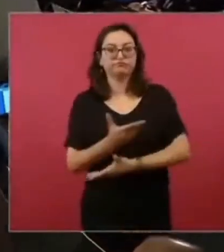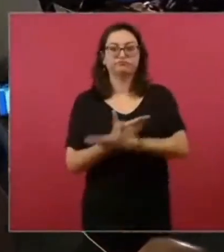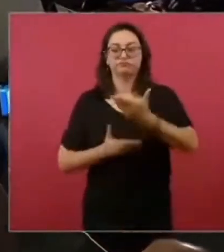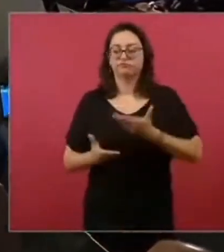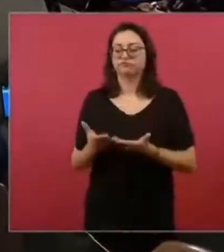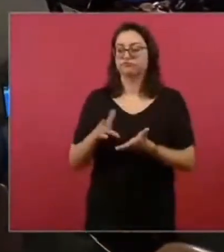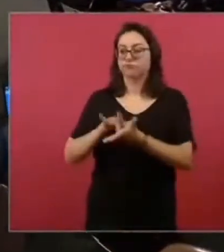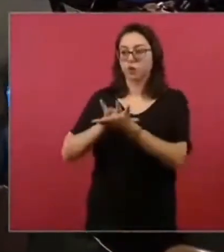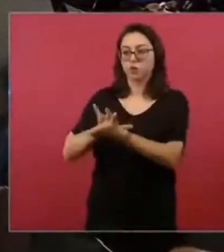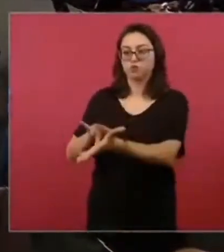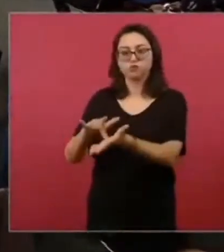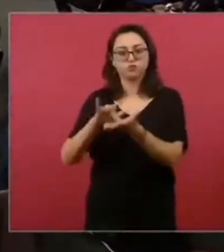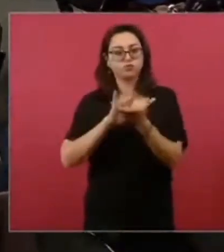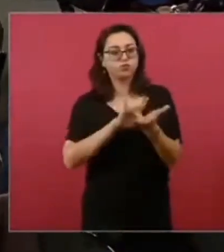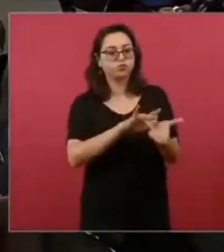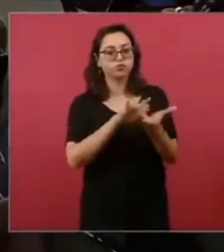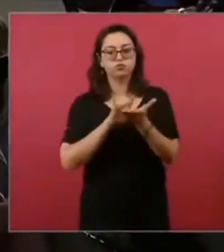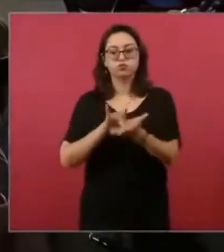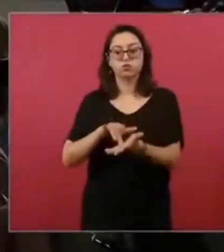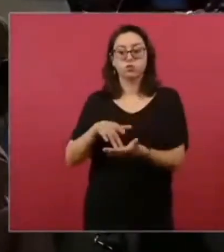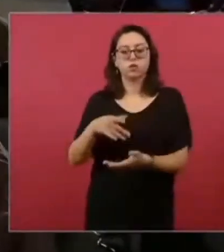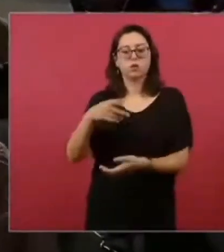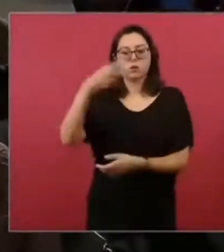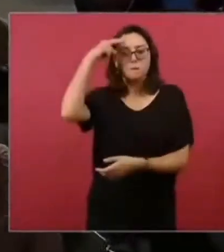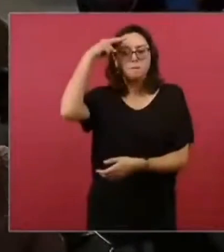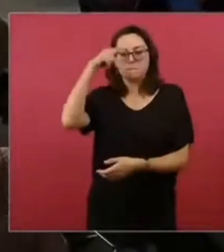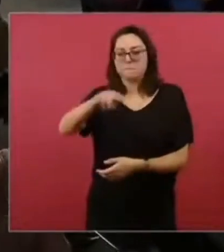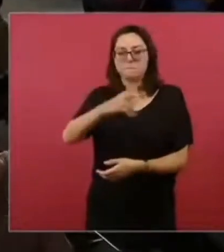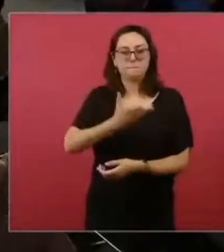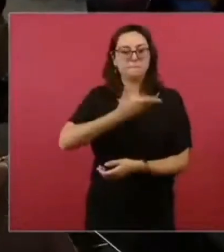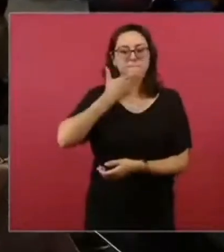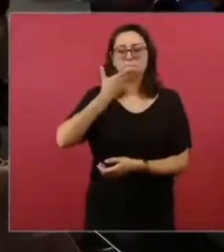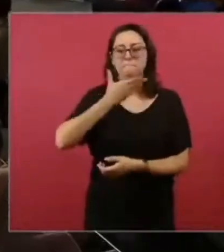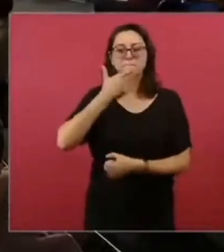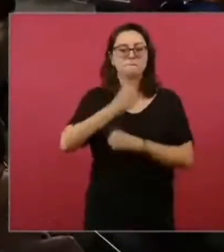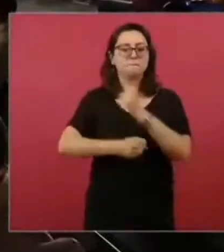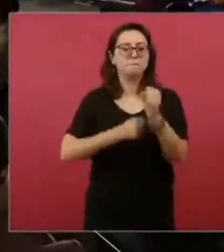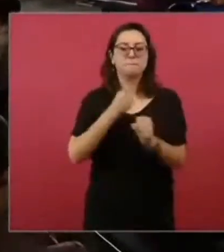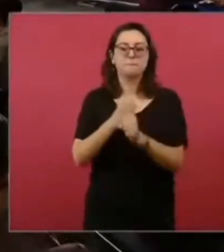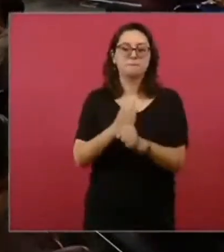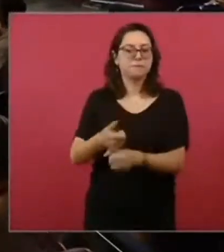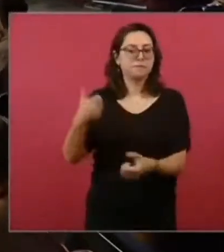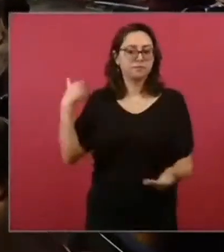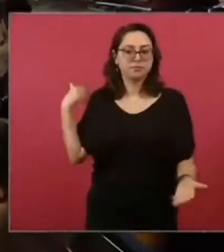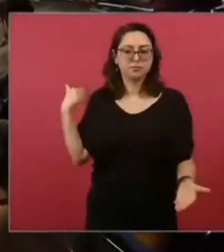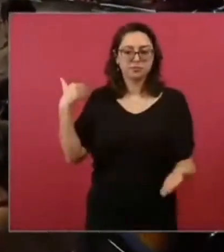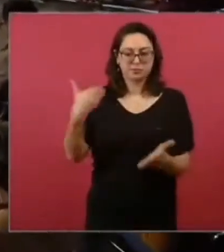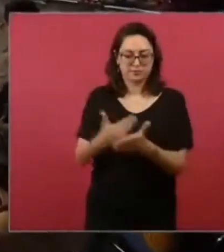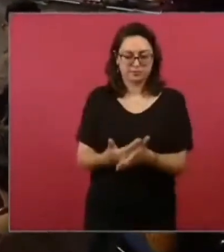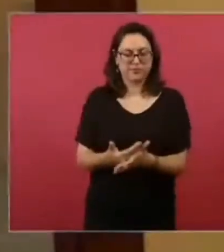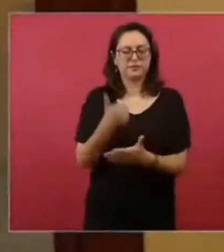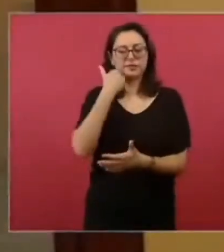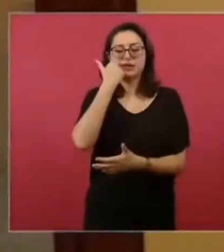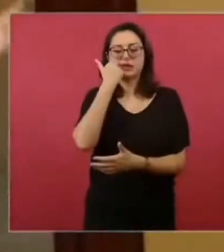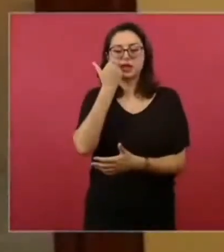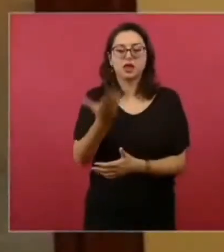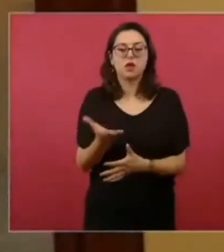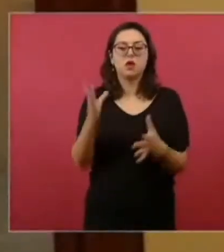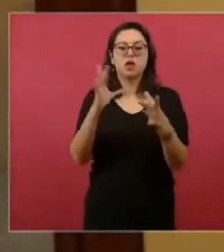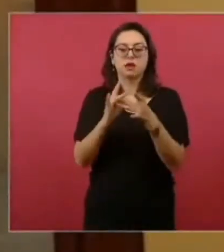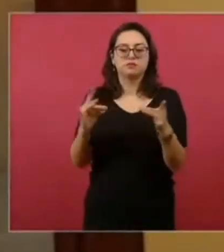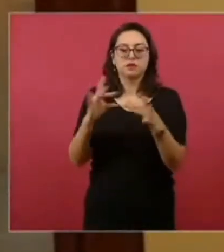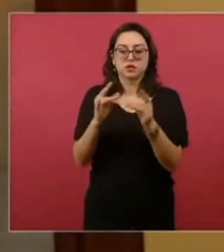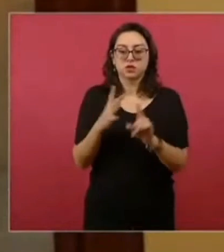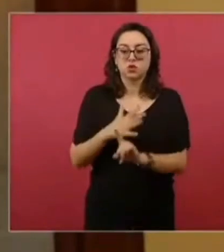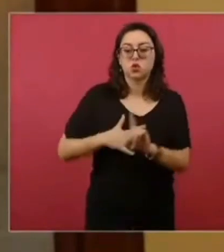un poquito antes de entrar en el dato muy preciso de los programas en Centroamérica y el Caribe, quisiera dar un contexto muy general de todo lo que